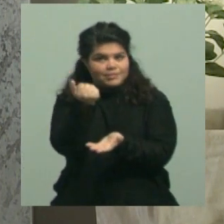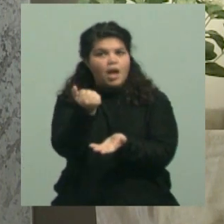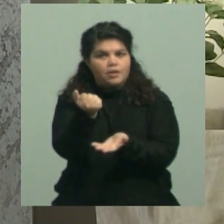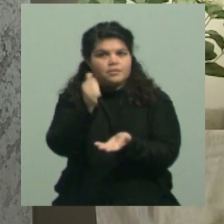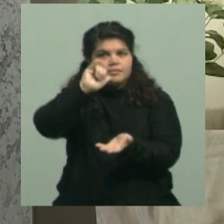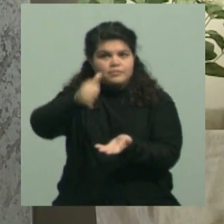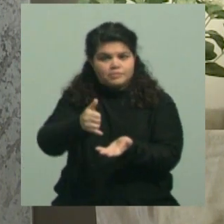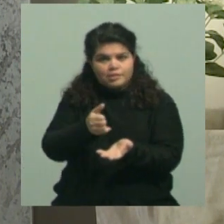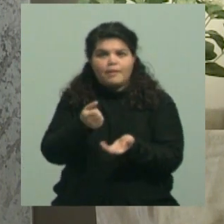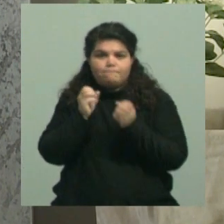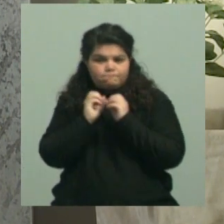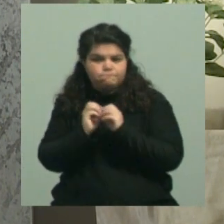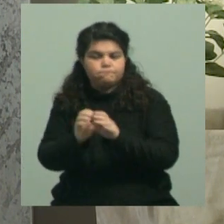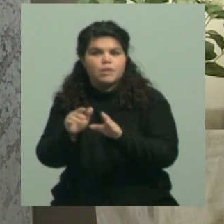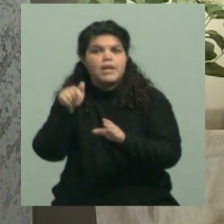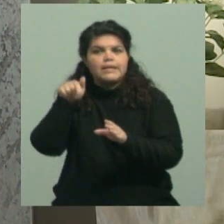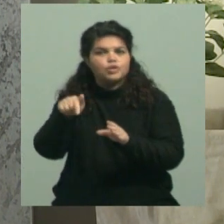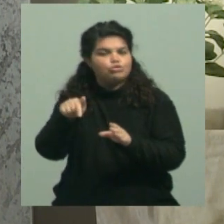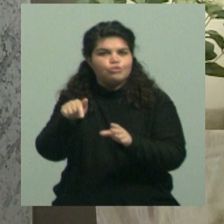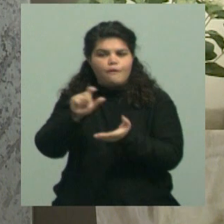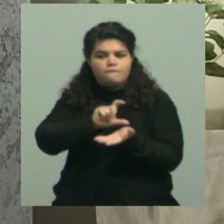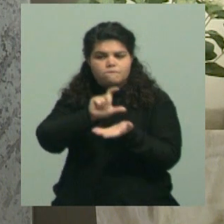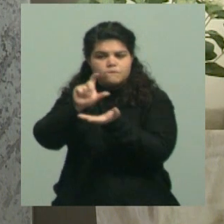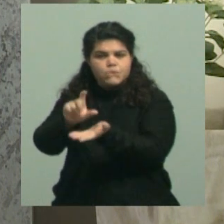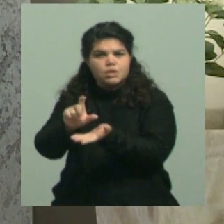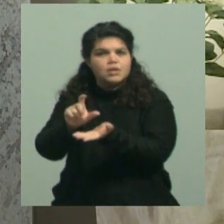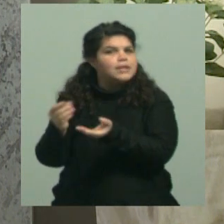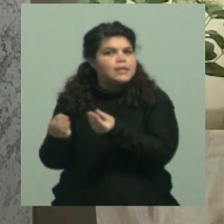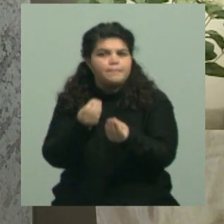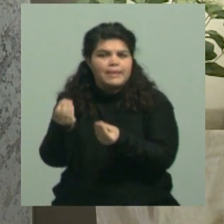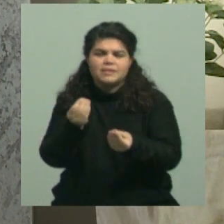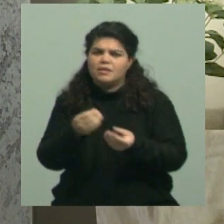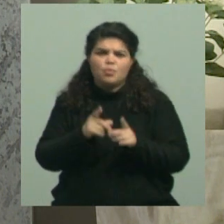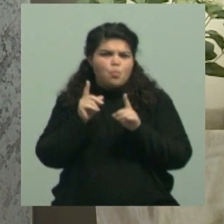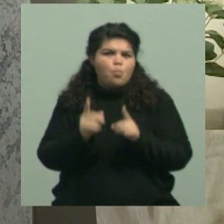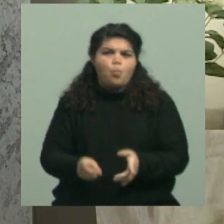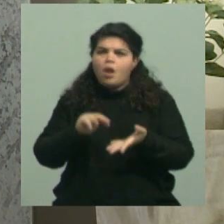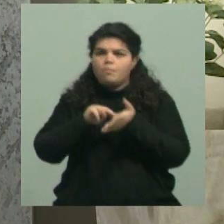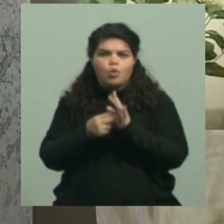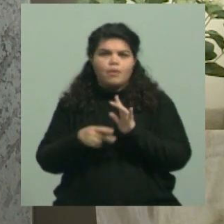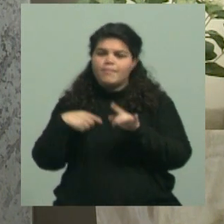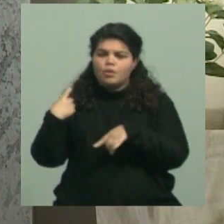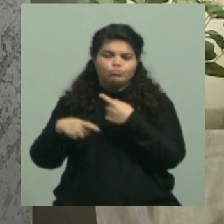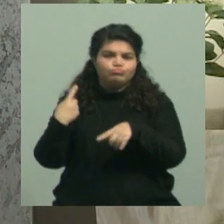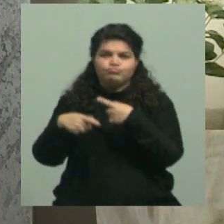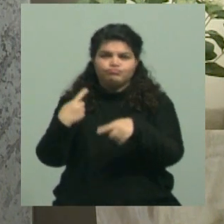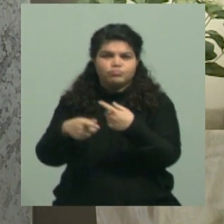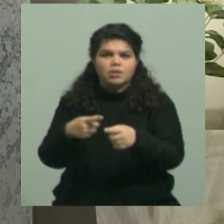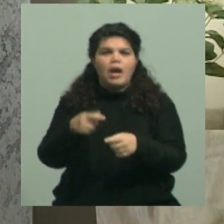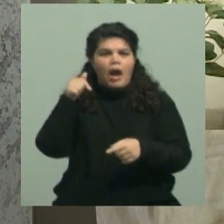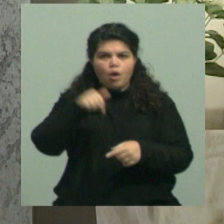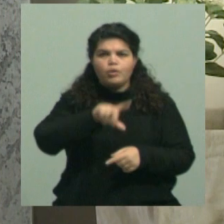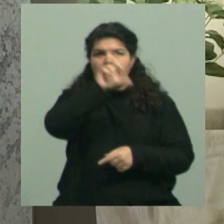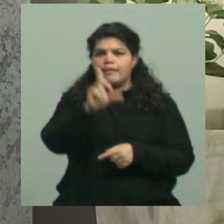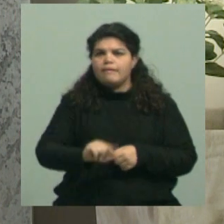maneras, hay una cuestión real que es una situación de crisis a la cual las universidades no escapan. ¿Cómo está el panorama en